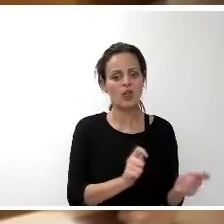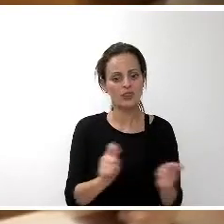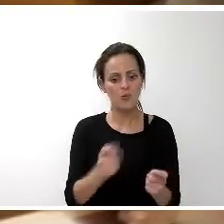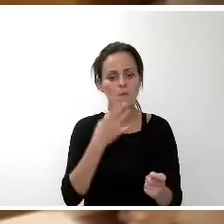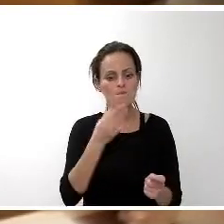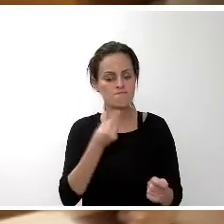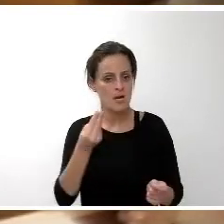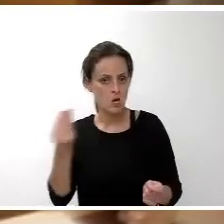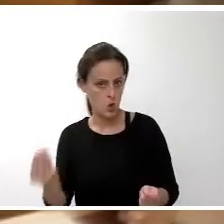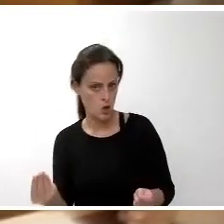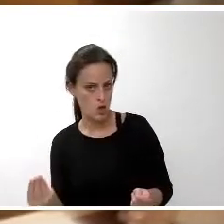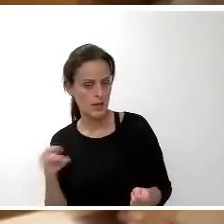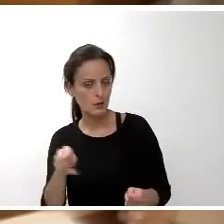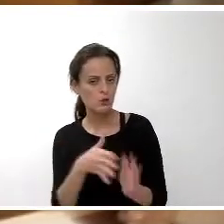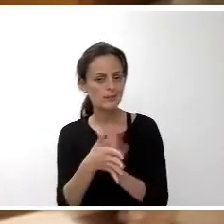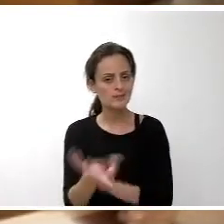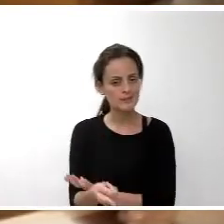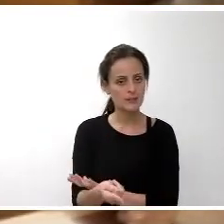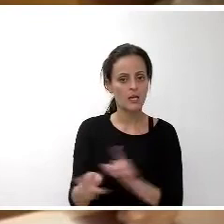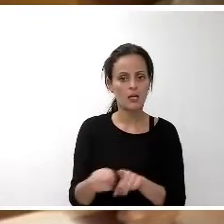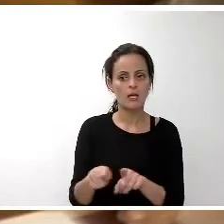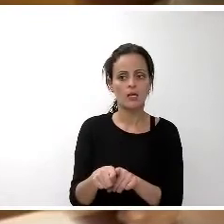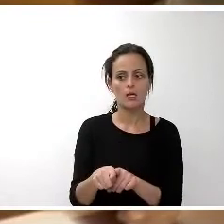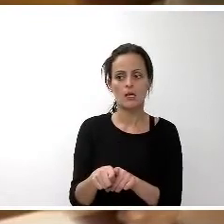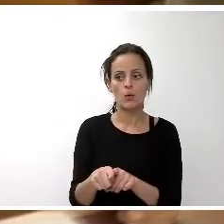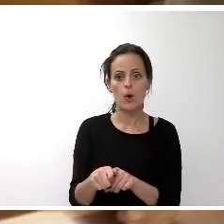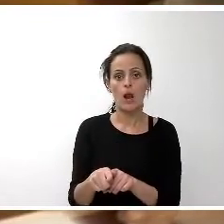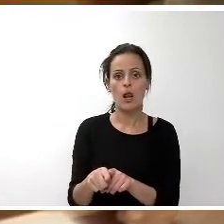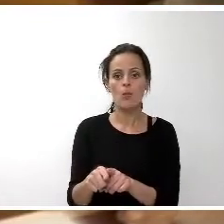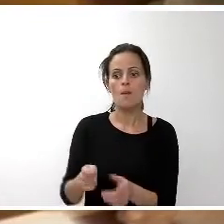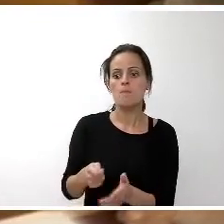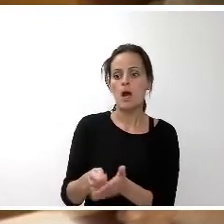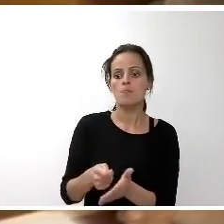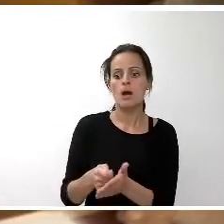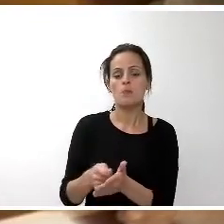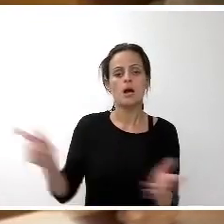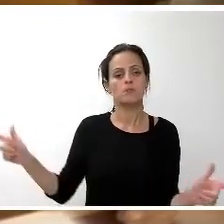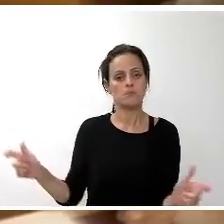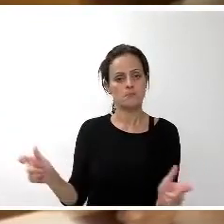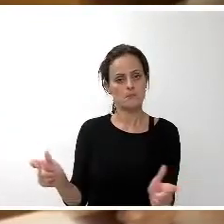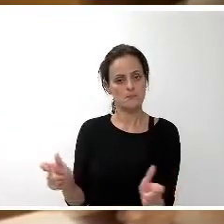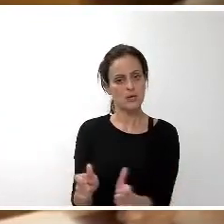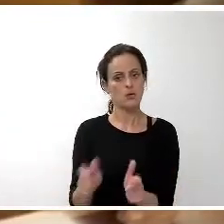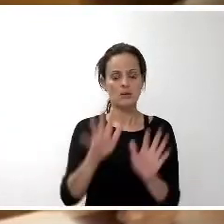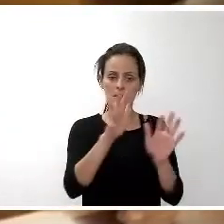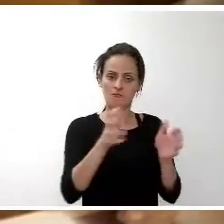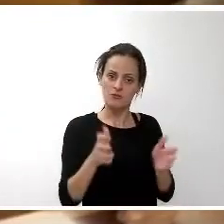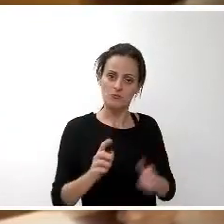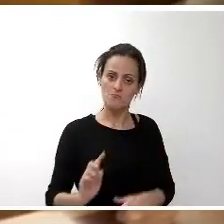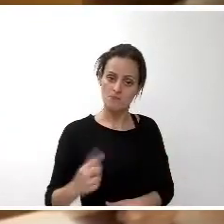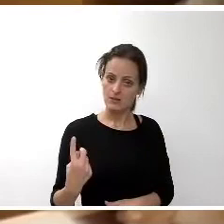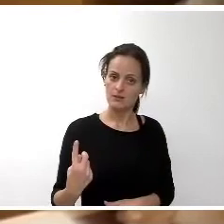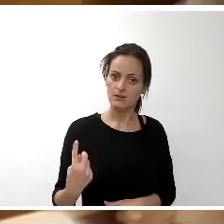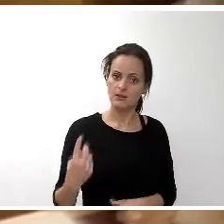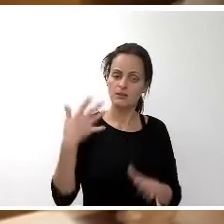que significa reducir costes por un lado y aumentar las prestaciones y beneficiarios por otro. Priorizando